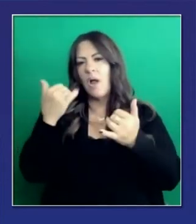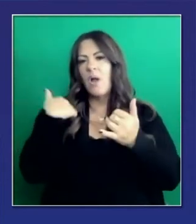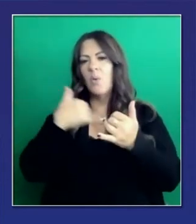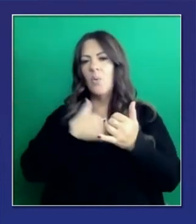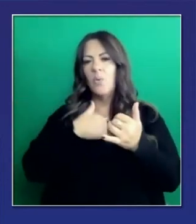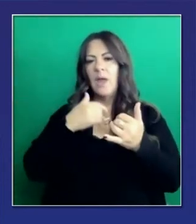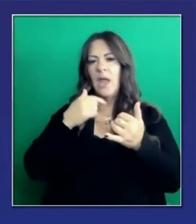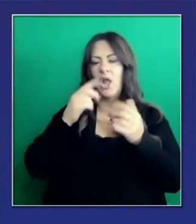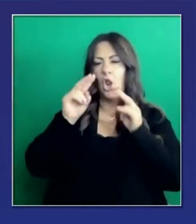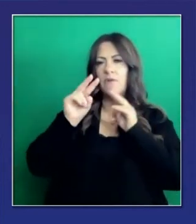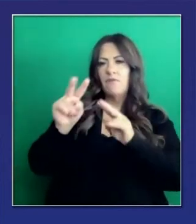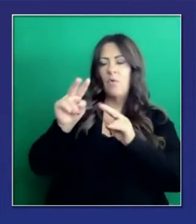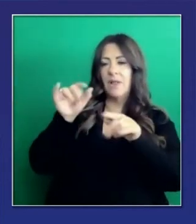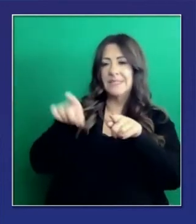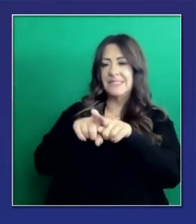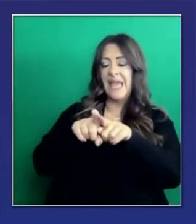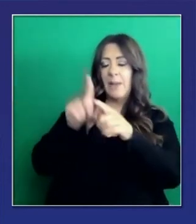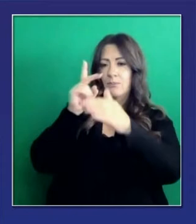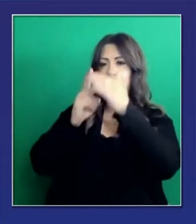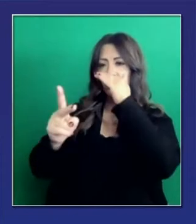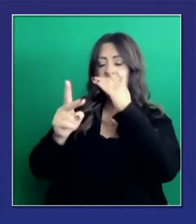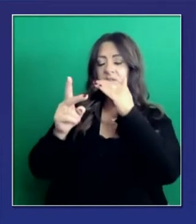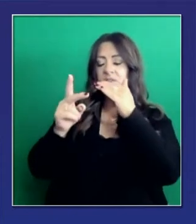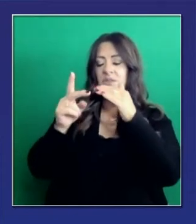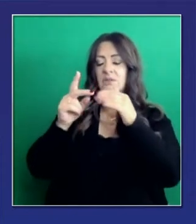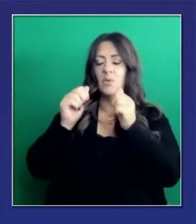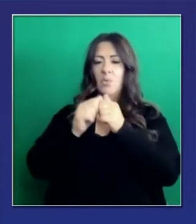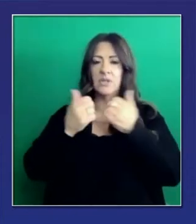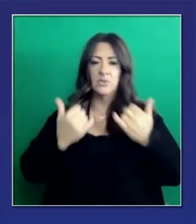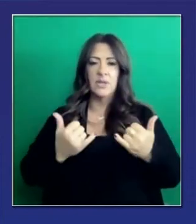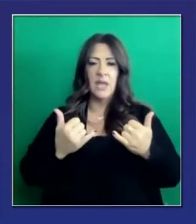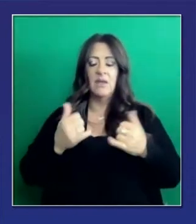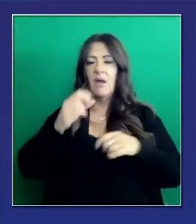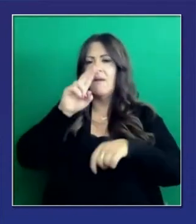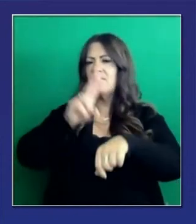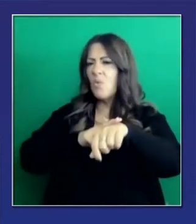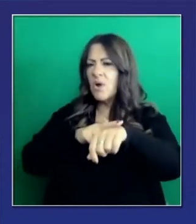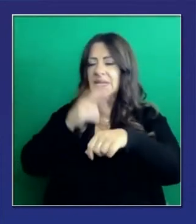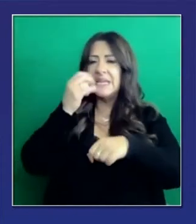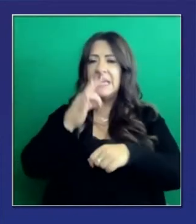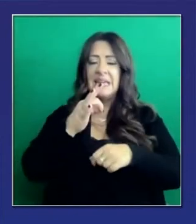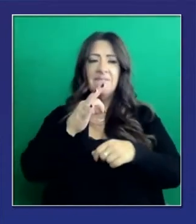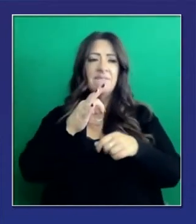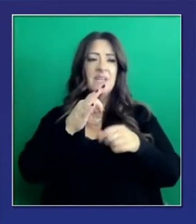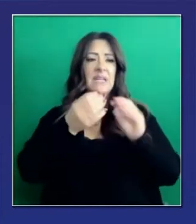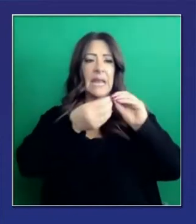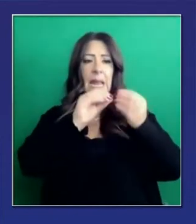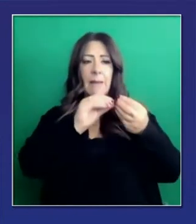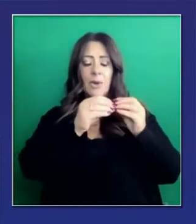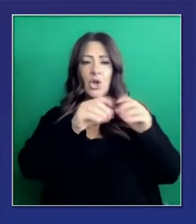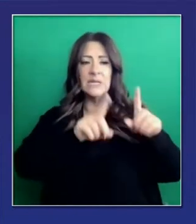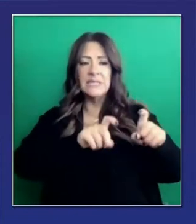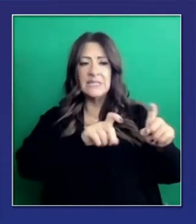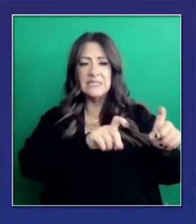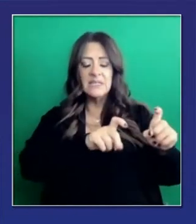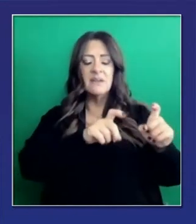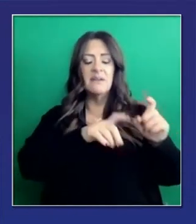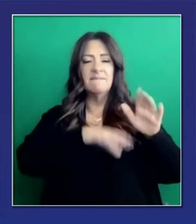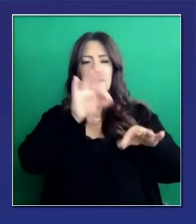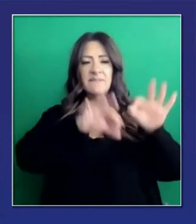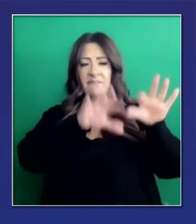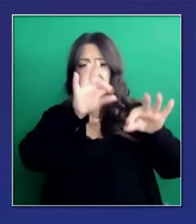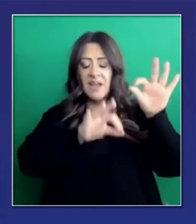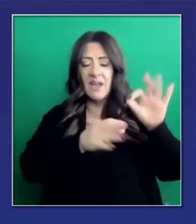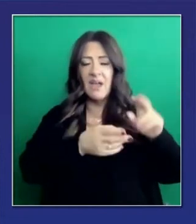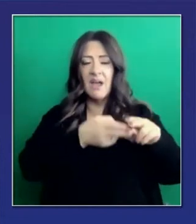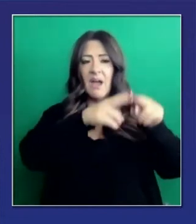proyecciones basado en lo que tenemos hoy. Por supuesto, esto puede cambiar. Si la tasa de transmisión se sube, las proyecciones en cuatro semanas